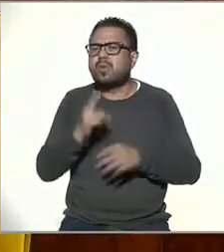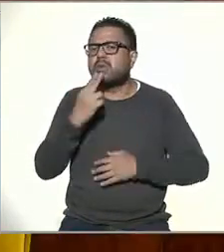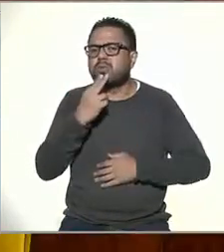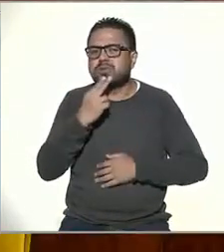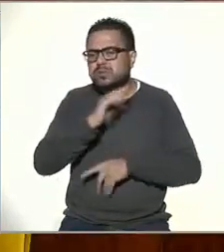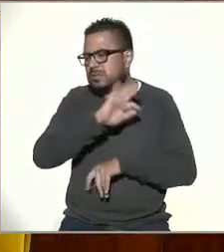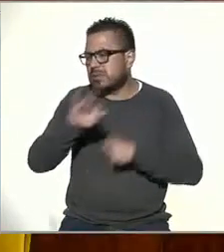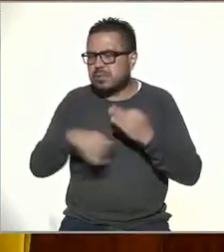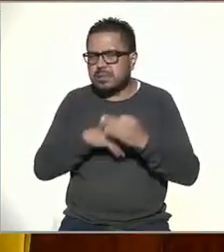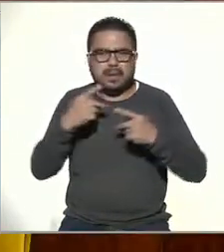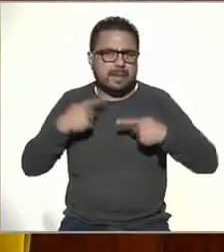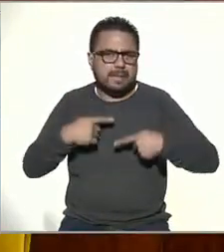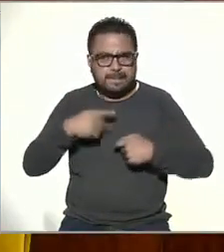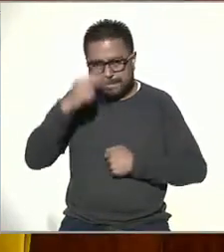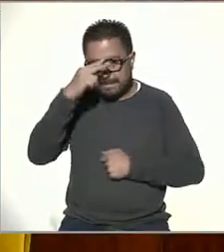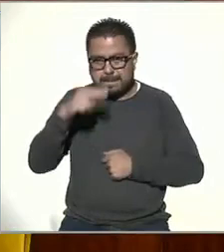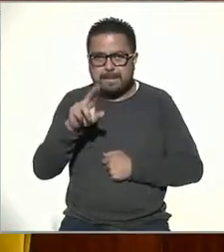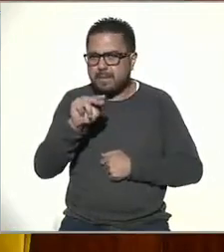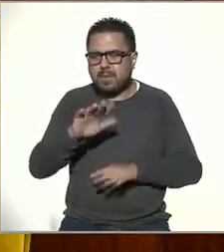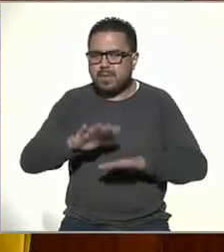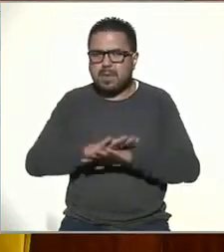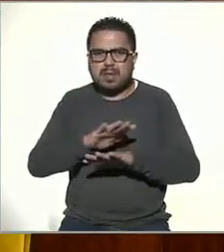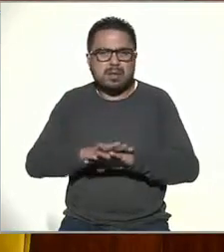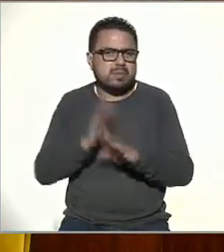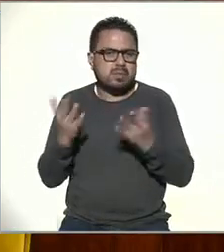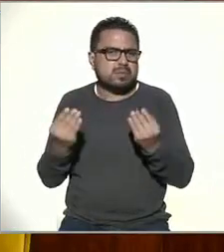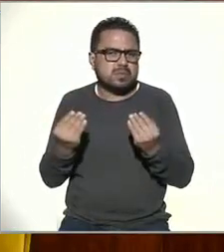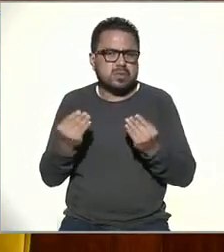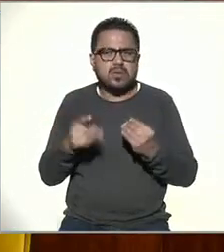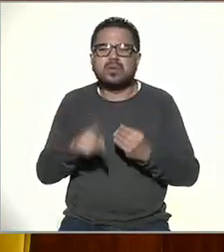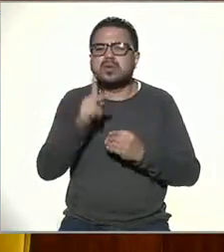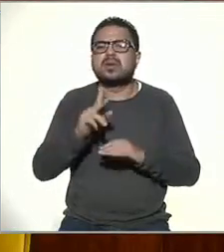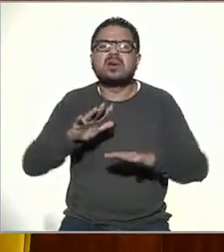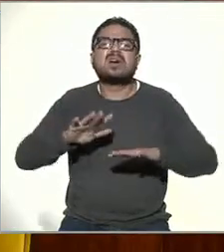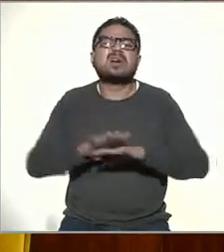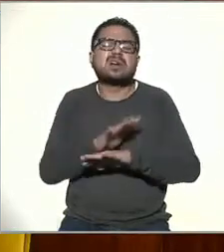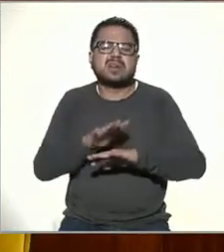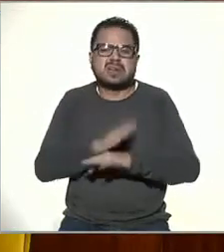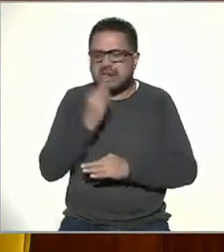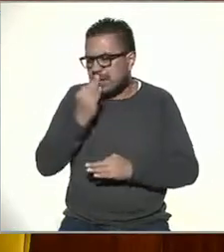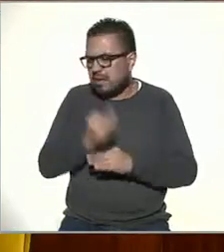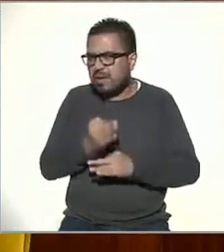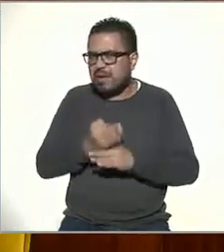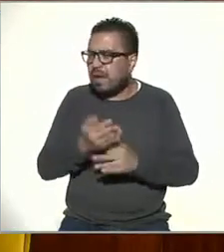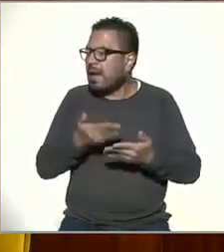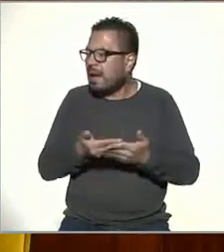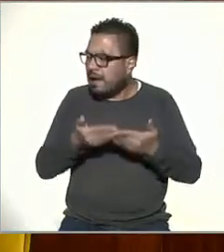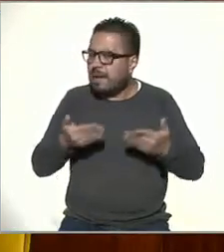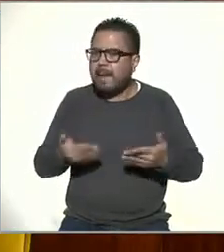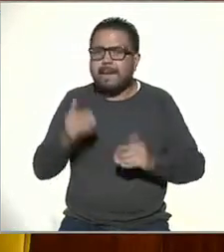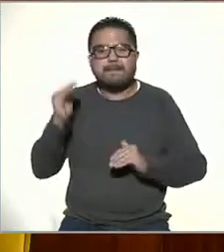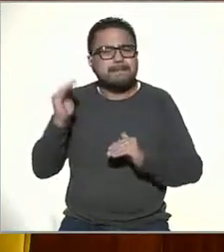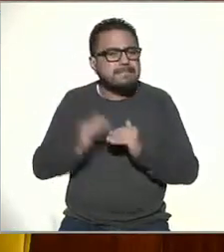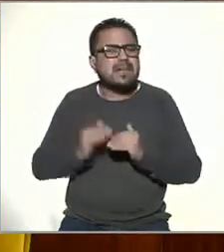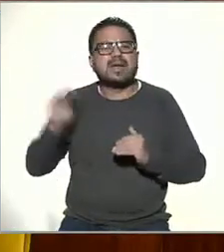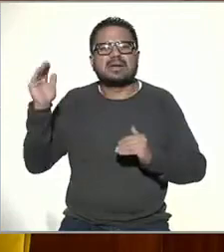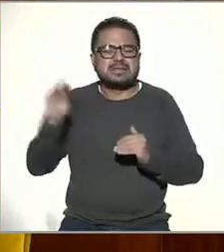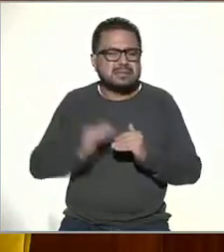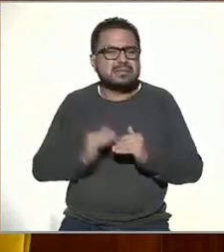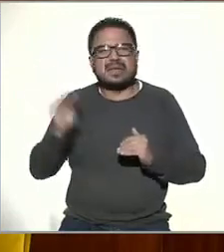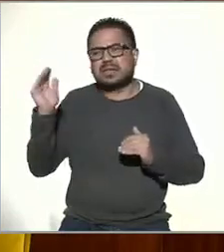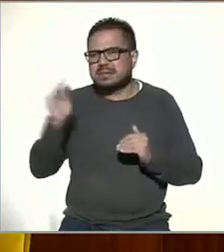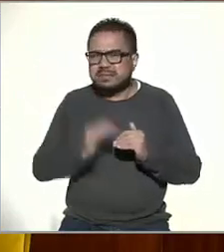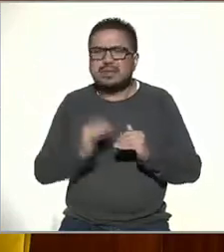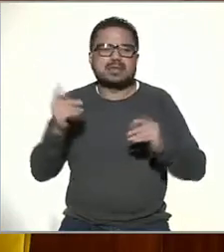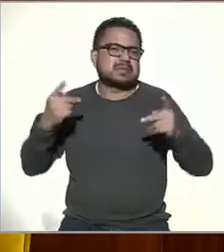los mexicanos. No ha cambiado mucho. Lo que ha cambiado es que ahora cada día hay más y más